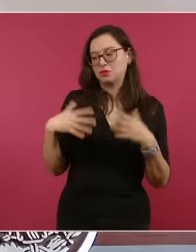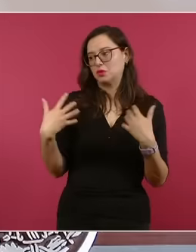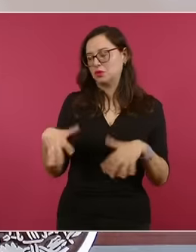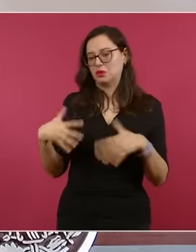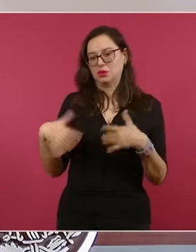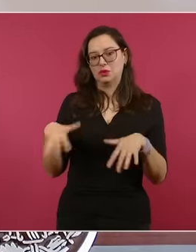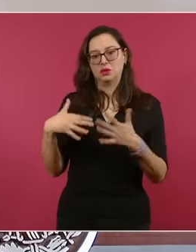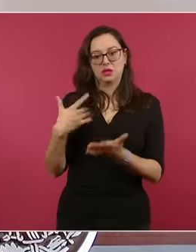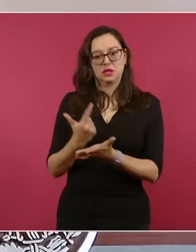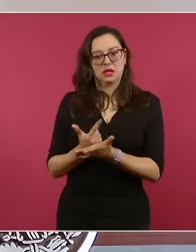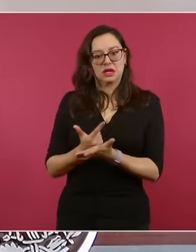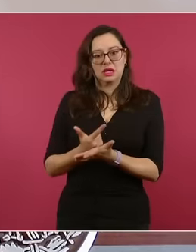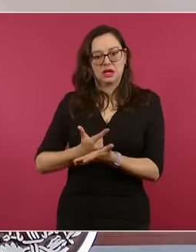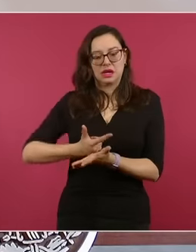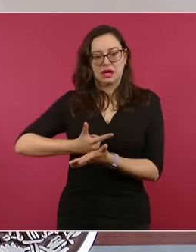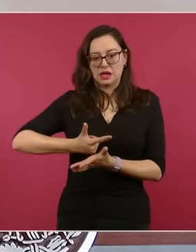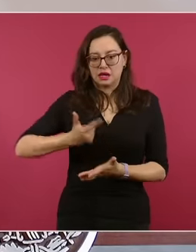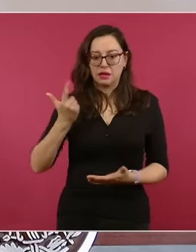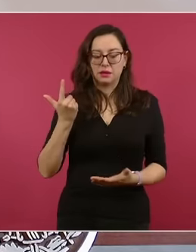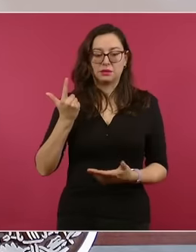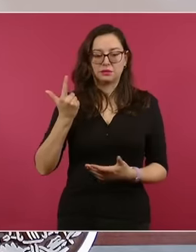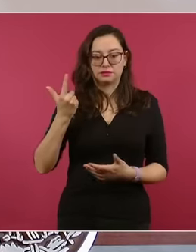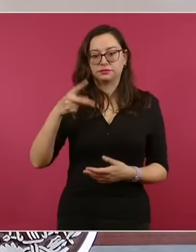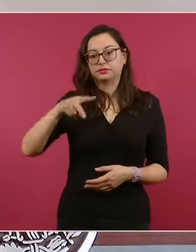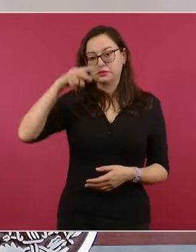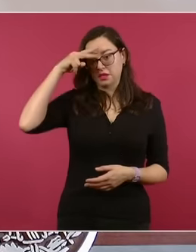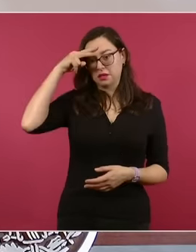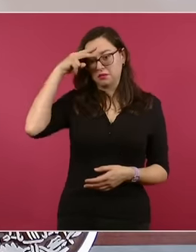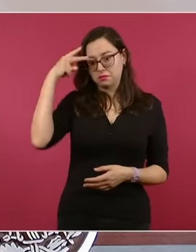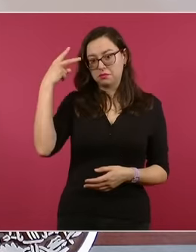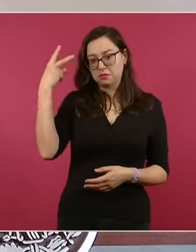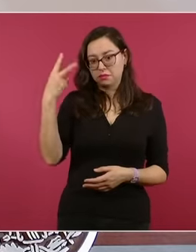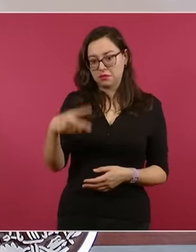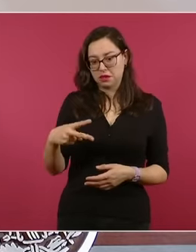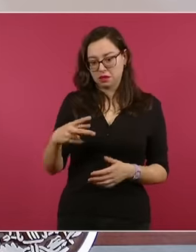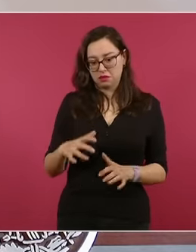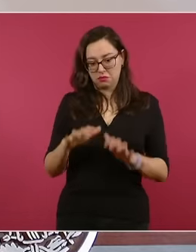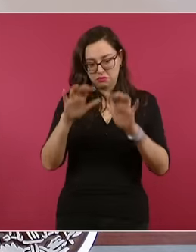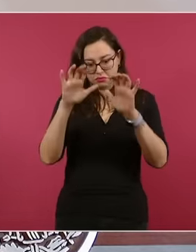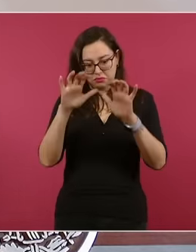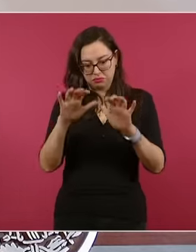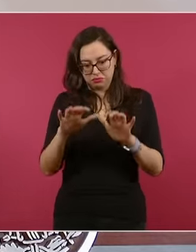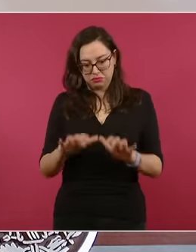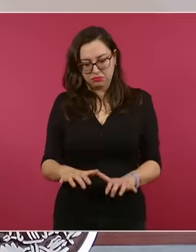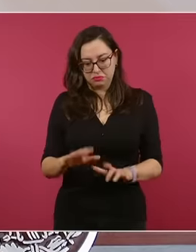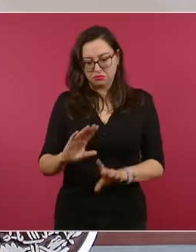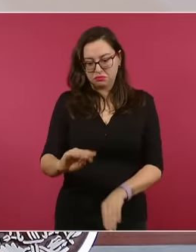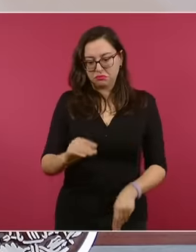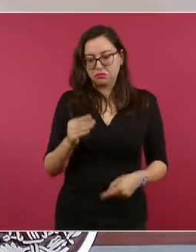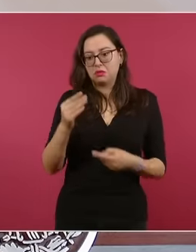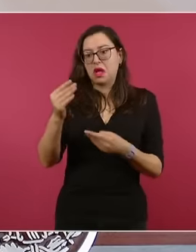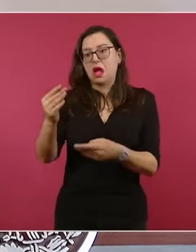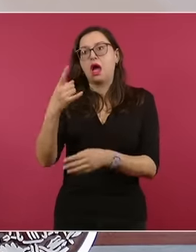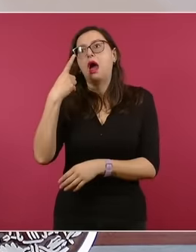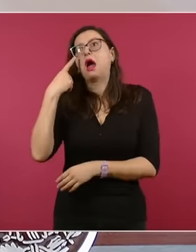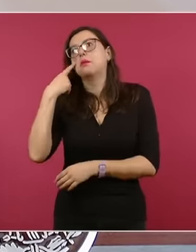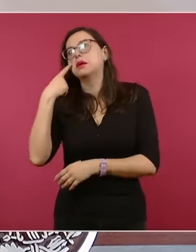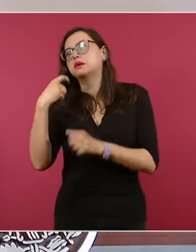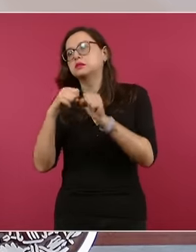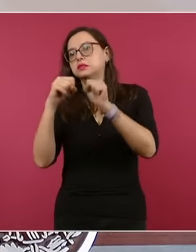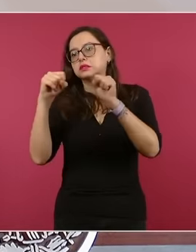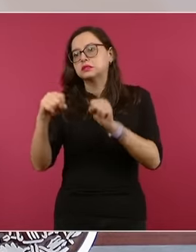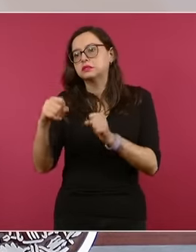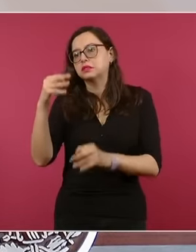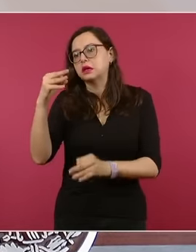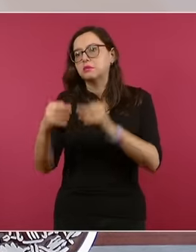haciendo por instrucciones del señor presidente, queremos poner a prueba el sistema de justicia internacional. Estamos viviendo un momento